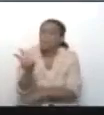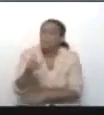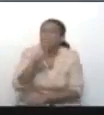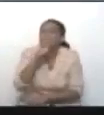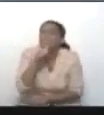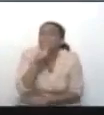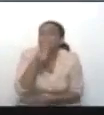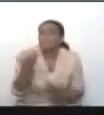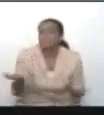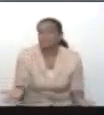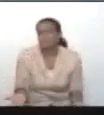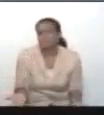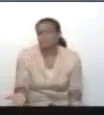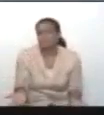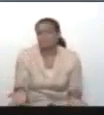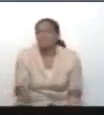armada?